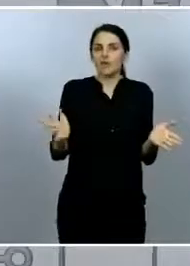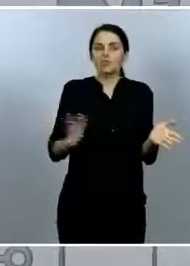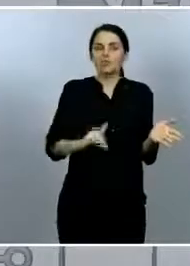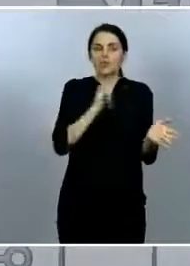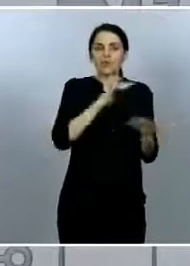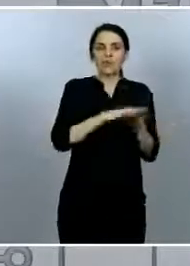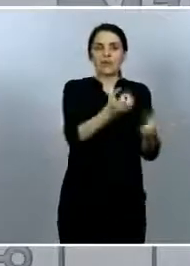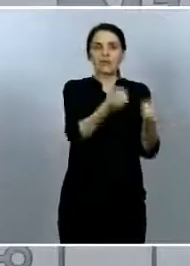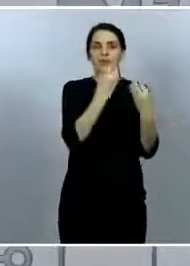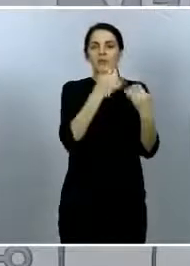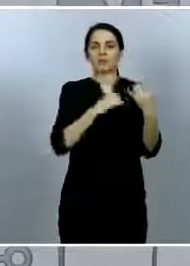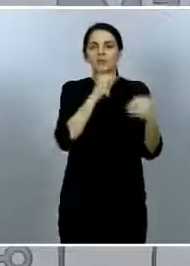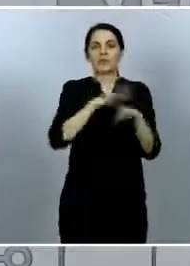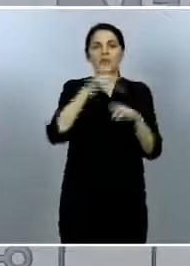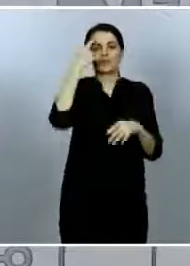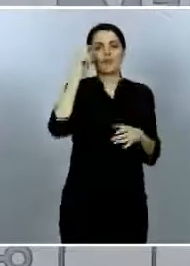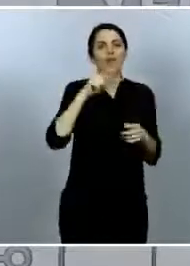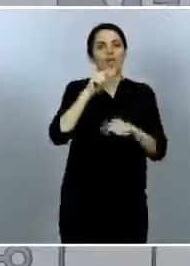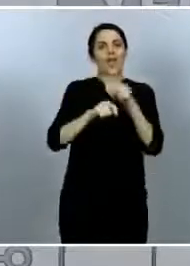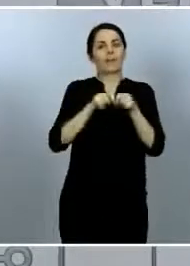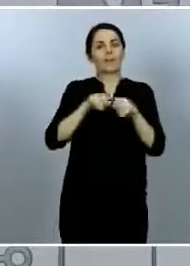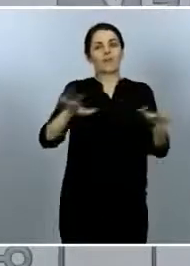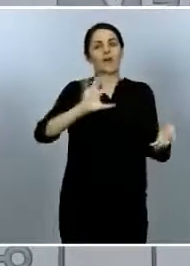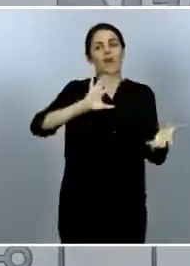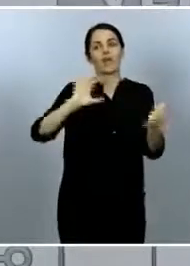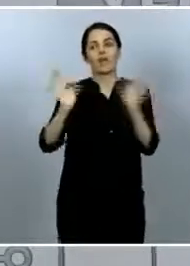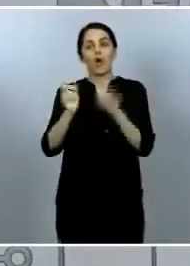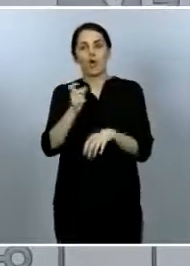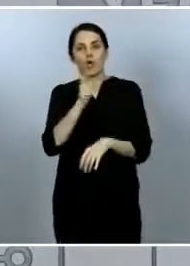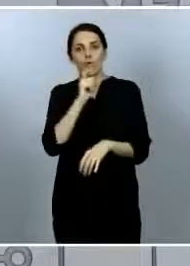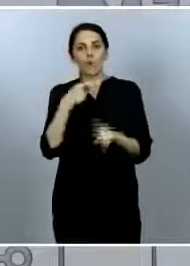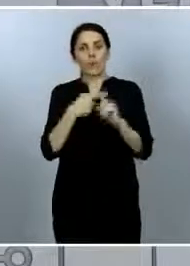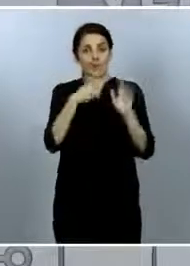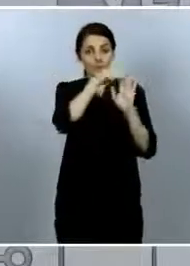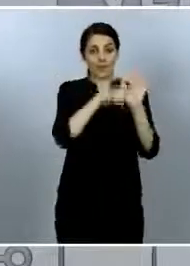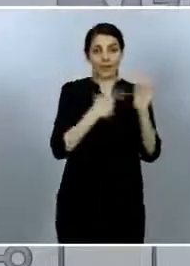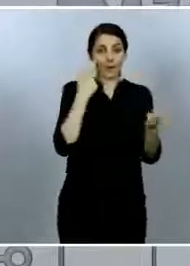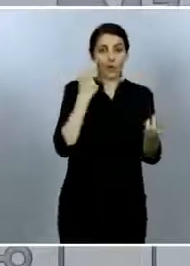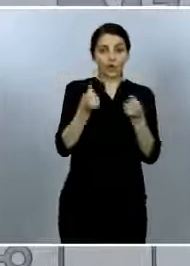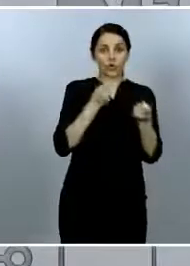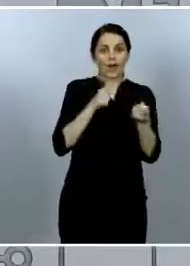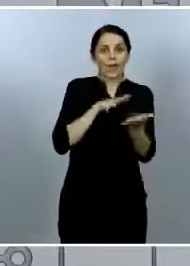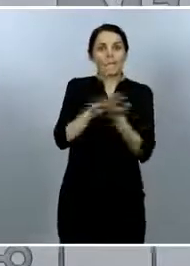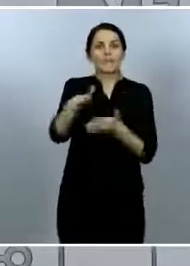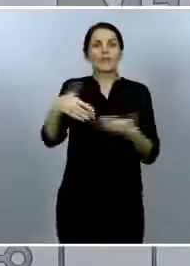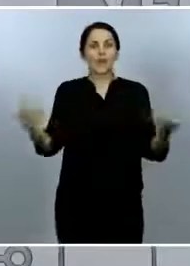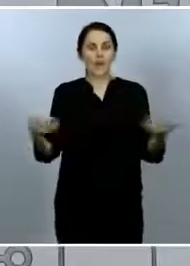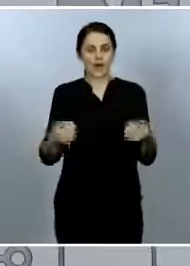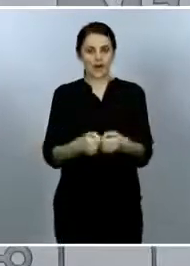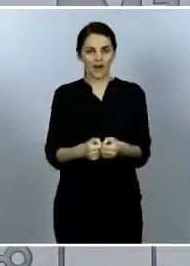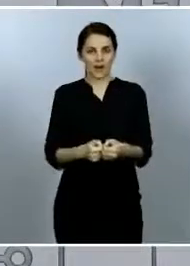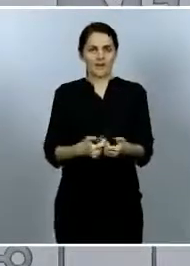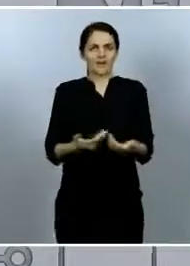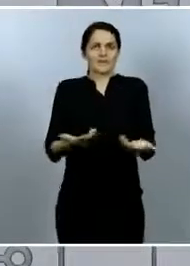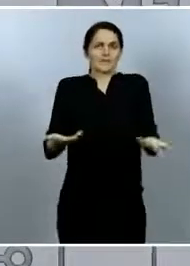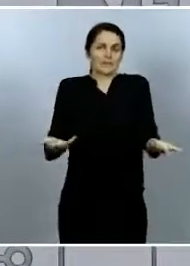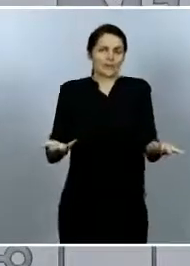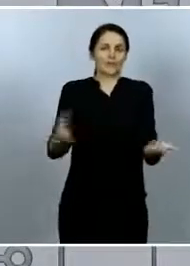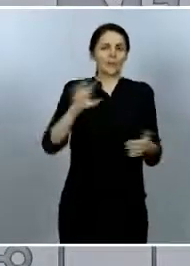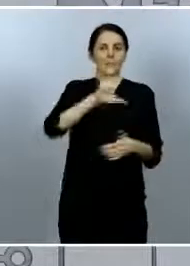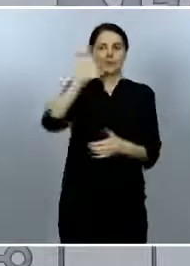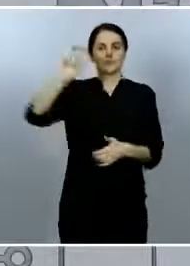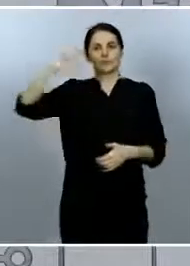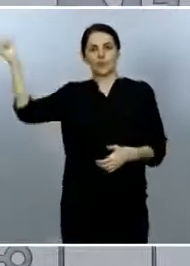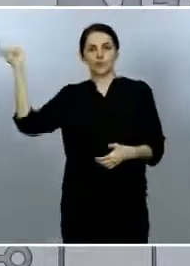epidemia y qué impacto tenían las medidas de control que estábamos estableciendo comparar con otros países ahora mismo yo creo que es prematuro todavía